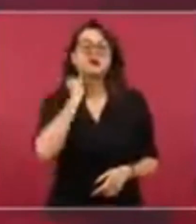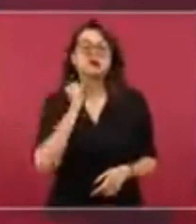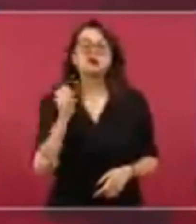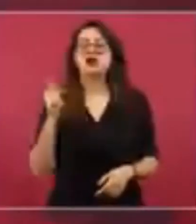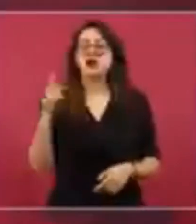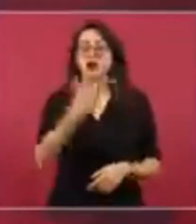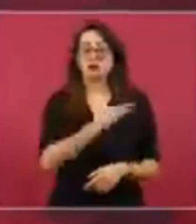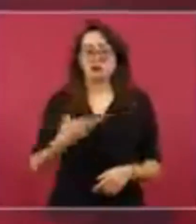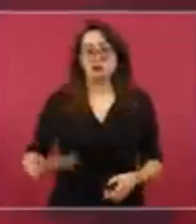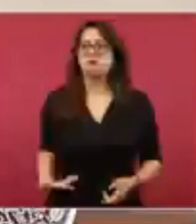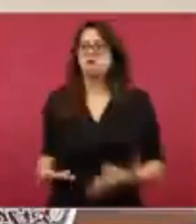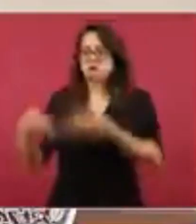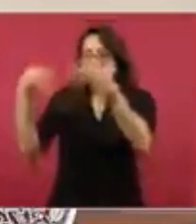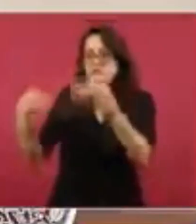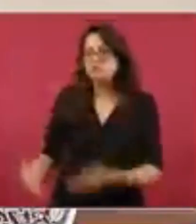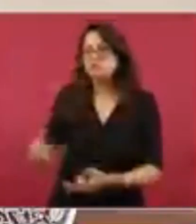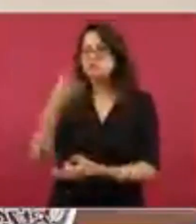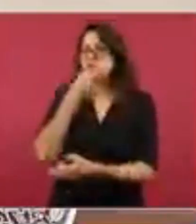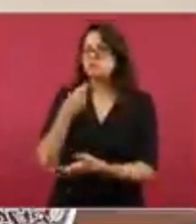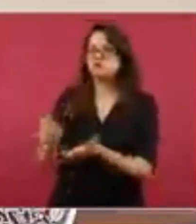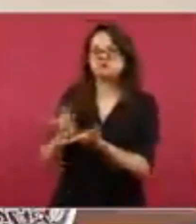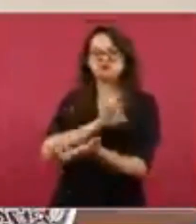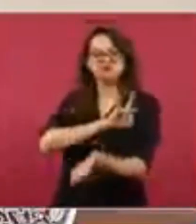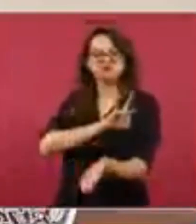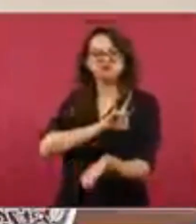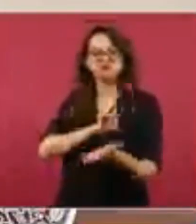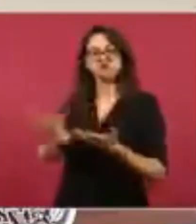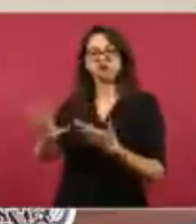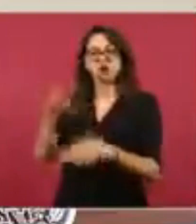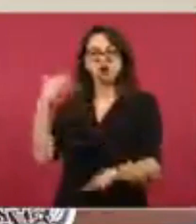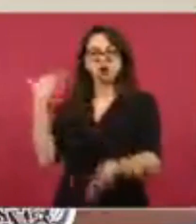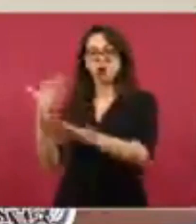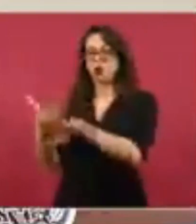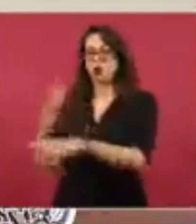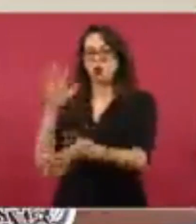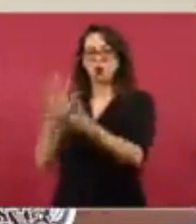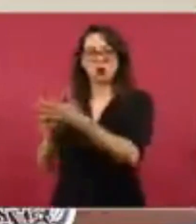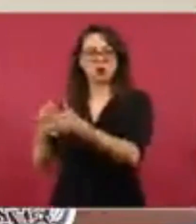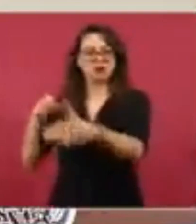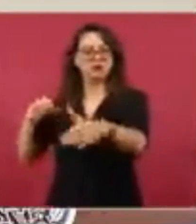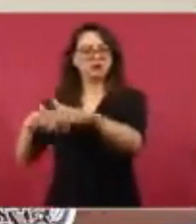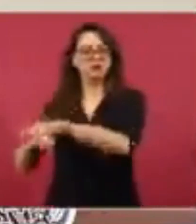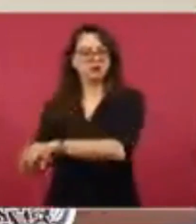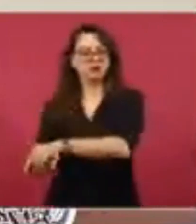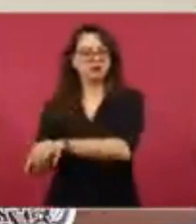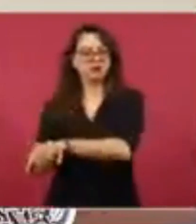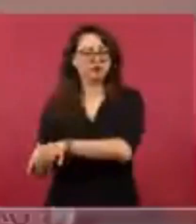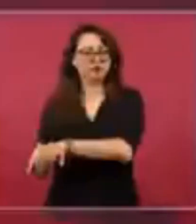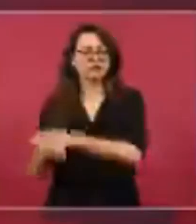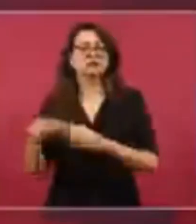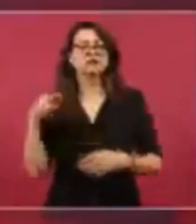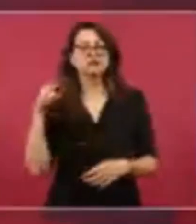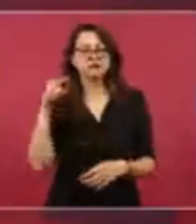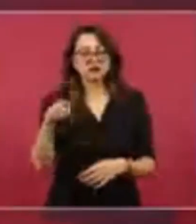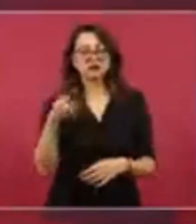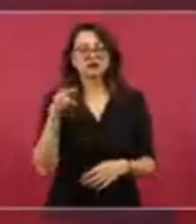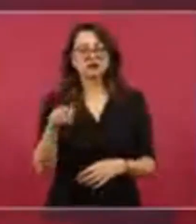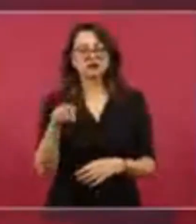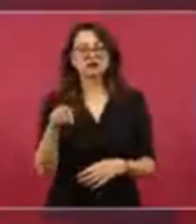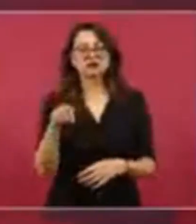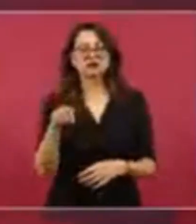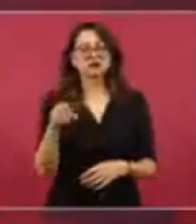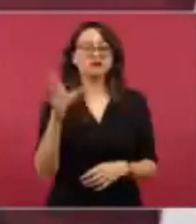inició el juicio, este amañado para encarcelarlo,